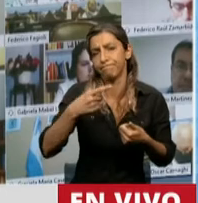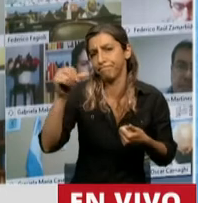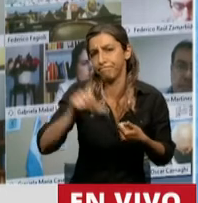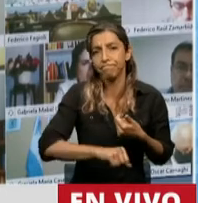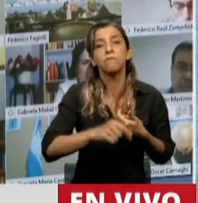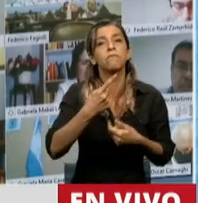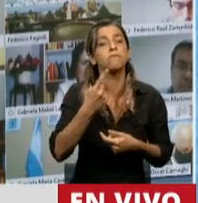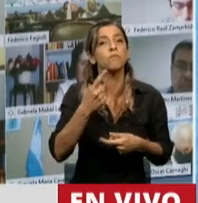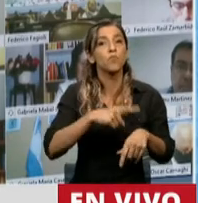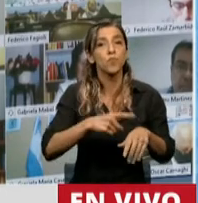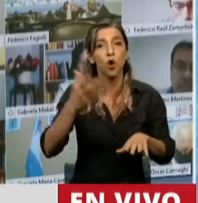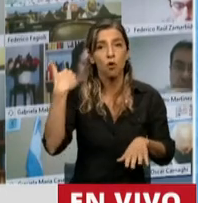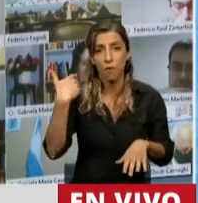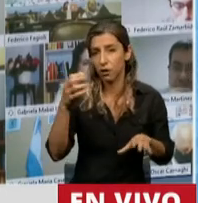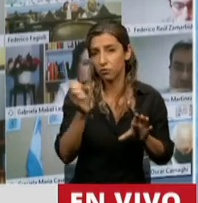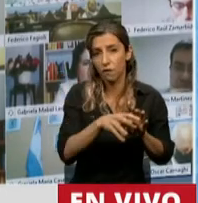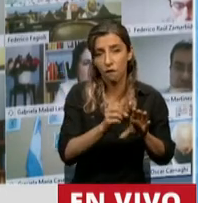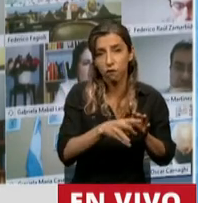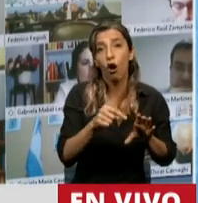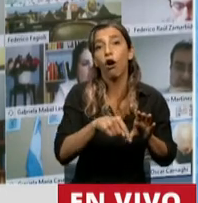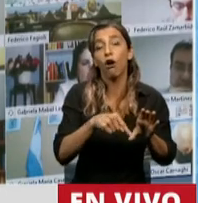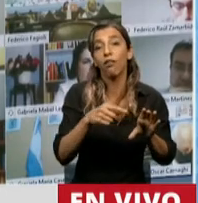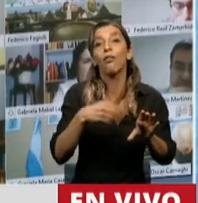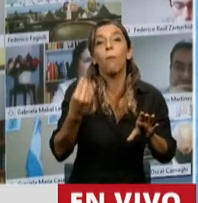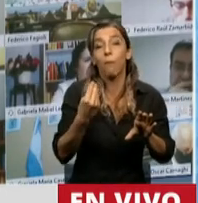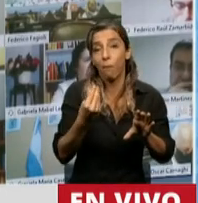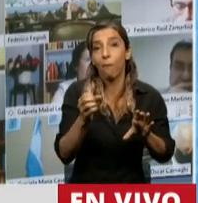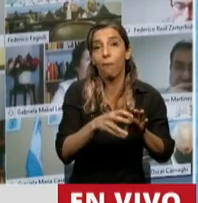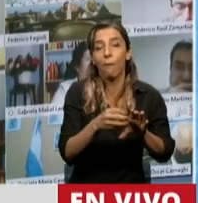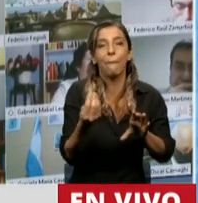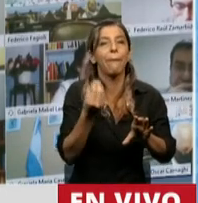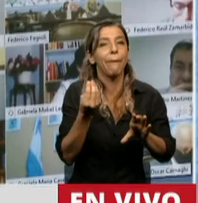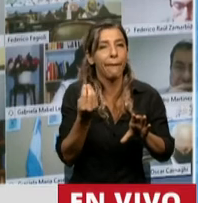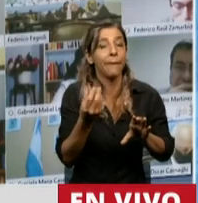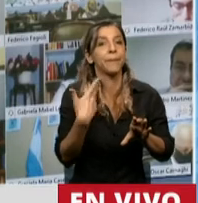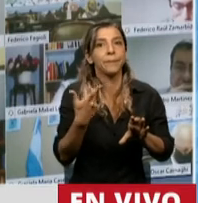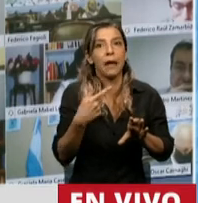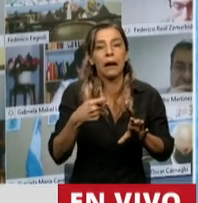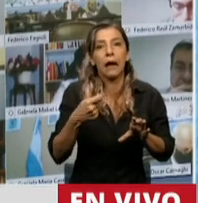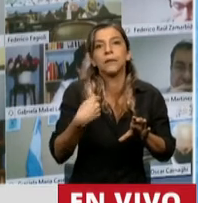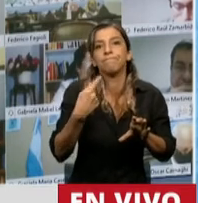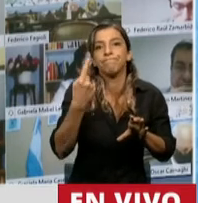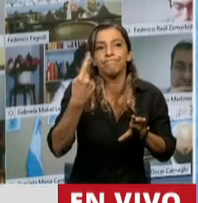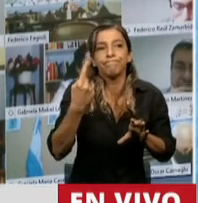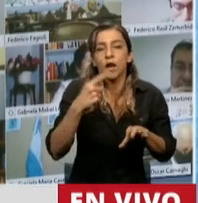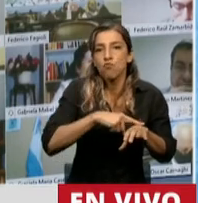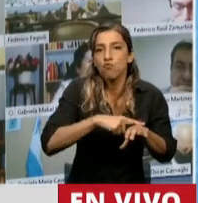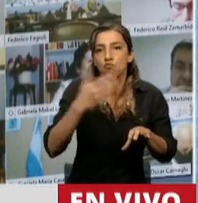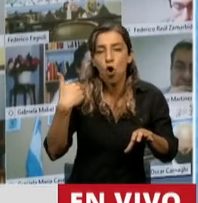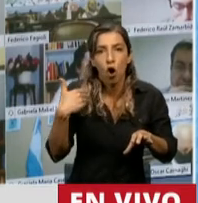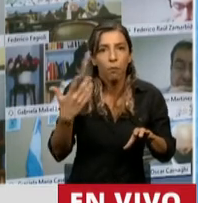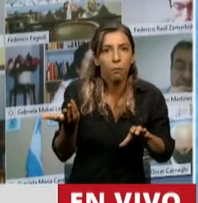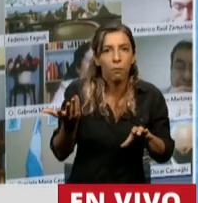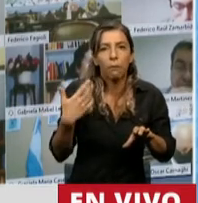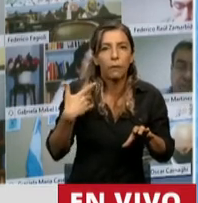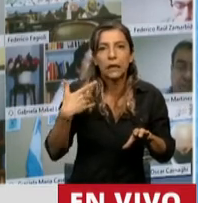del Fondo de Garantía, cuya finalidad era atenuar el impacto que pudieran ejercer evoluciones